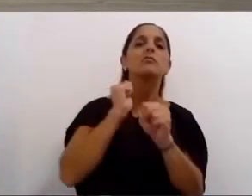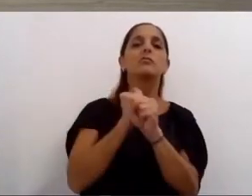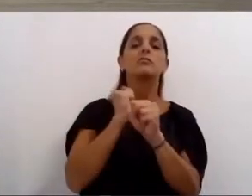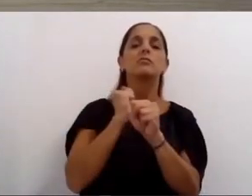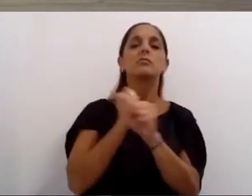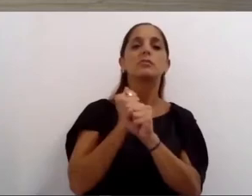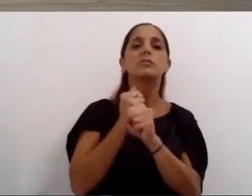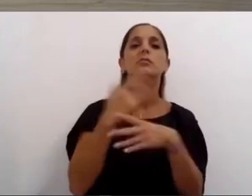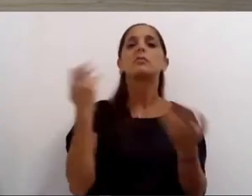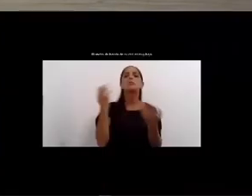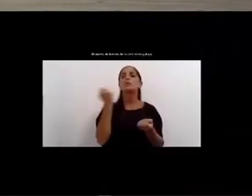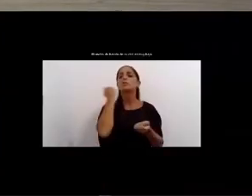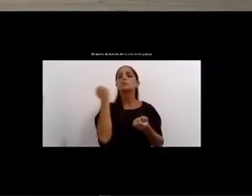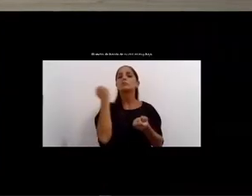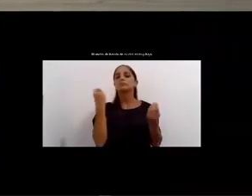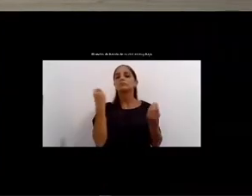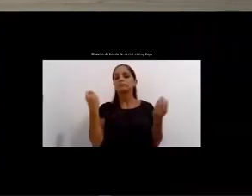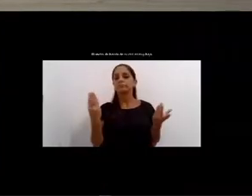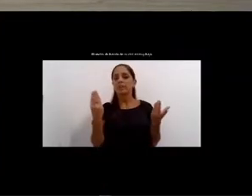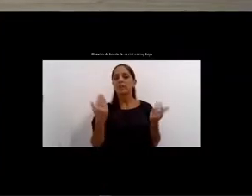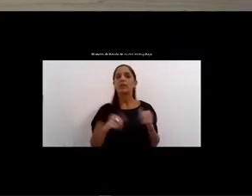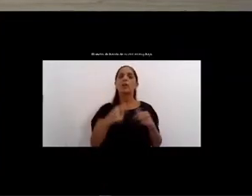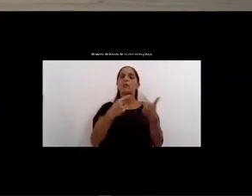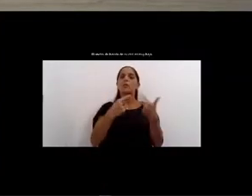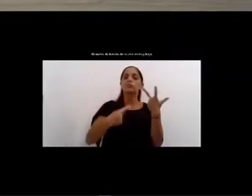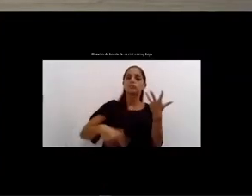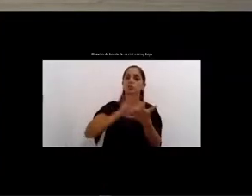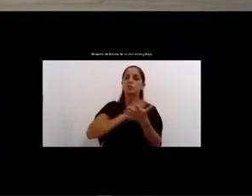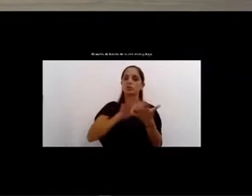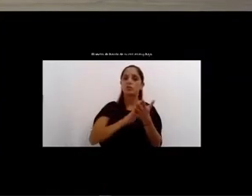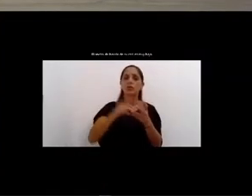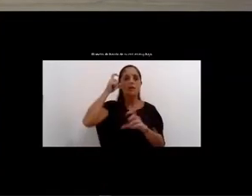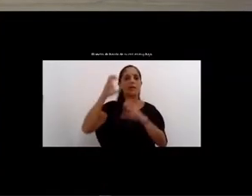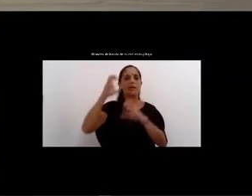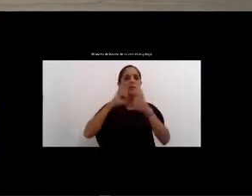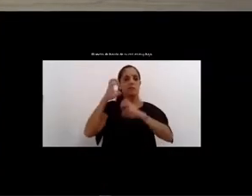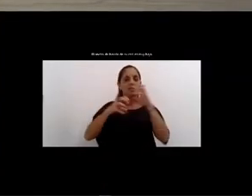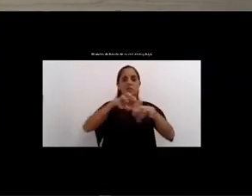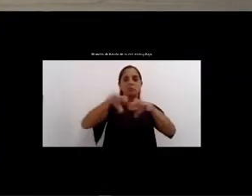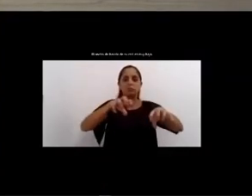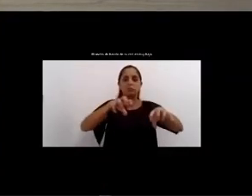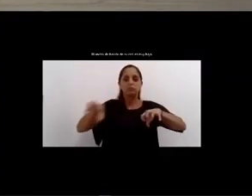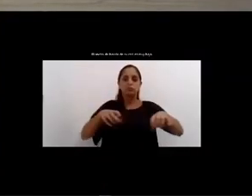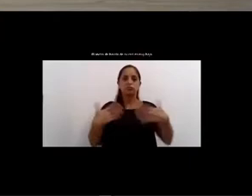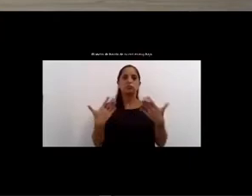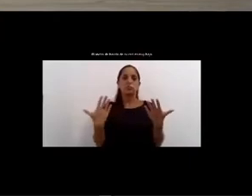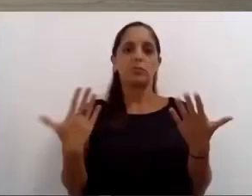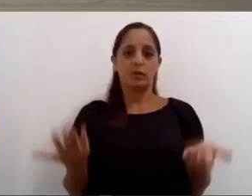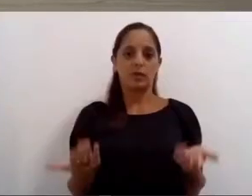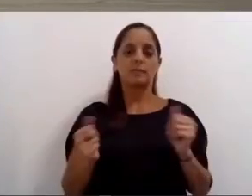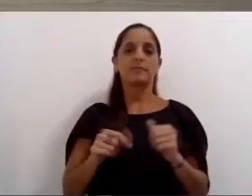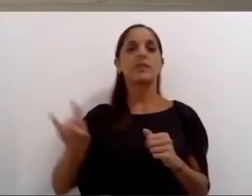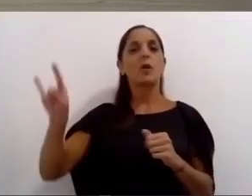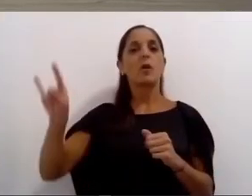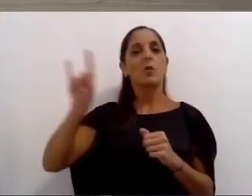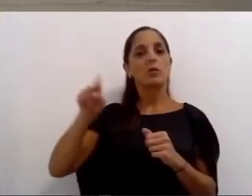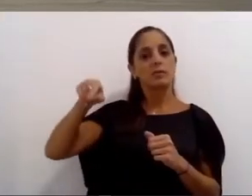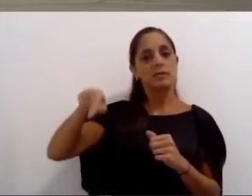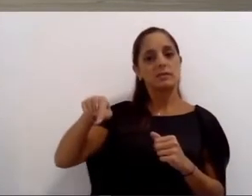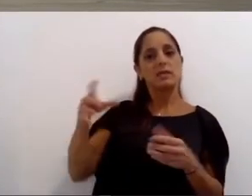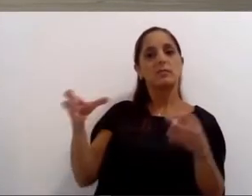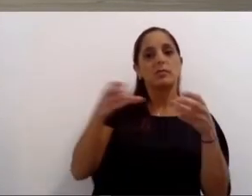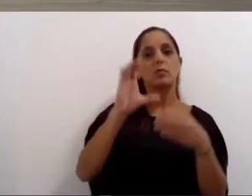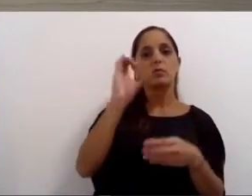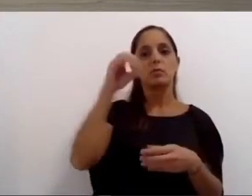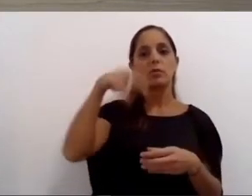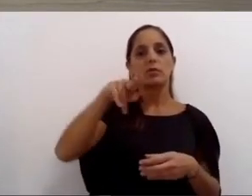radica en fortalecer las redes de innovación y emprendedurismo junto a la universidad y el CONICET vamos a impulsar la creación